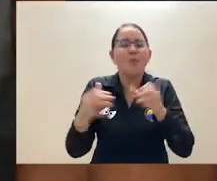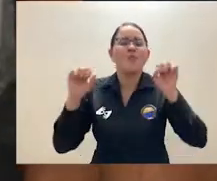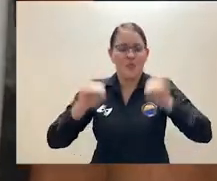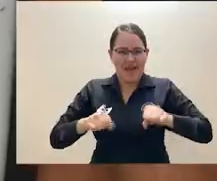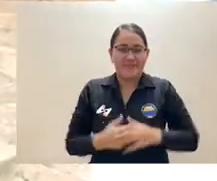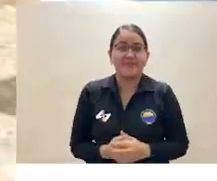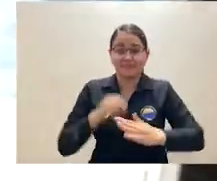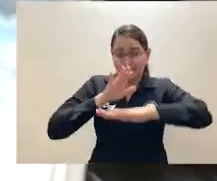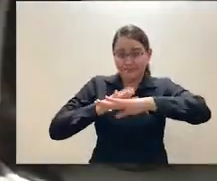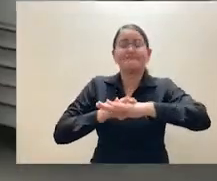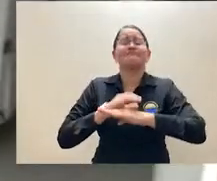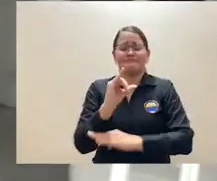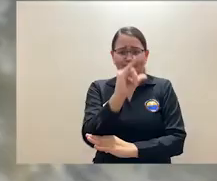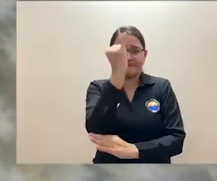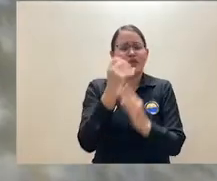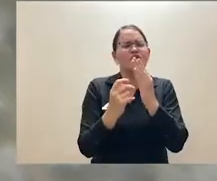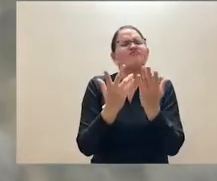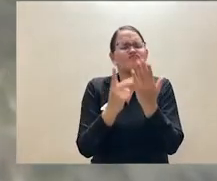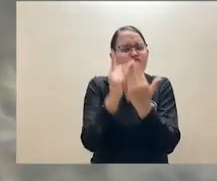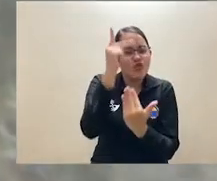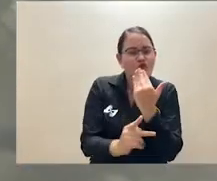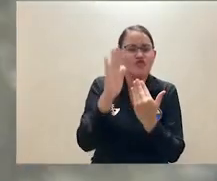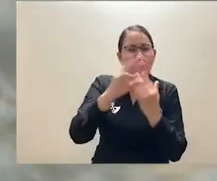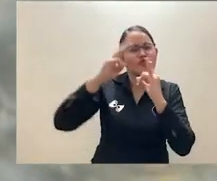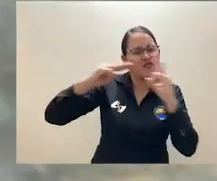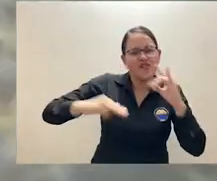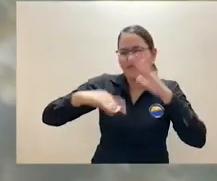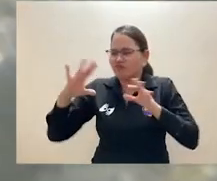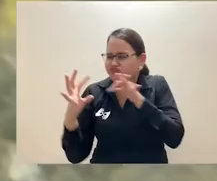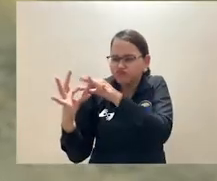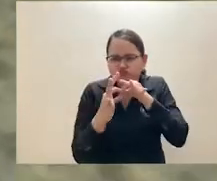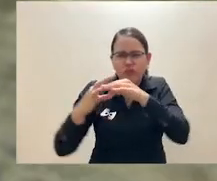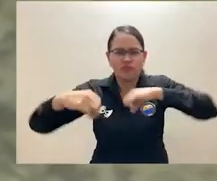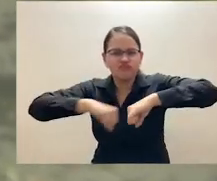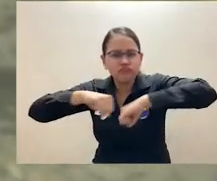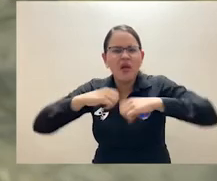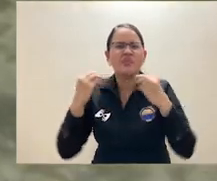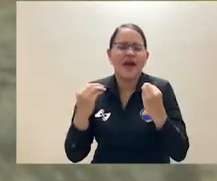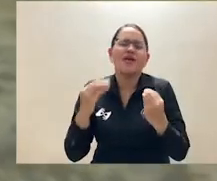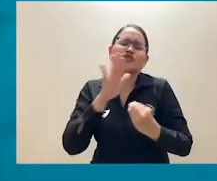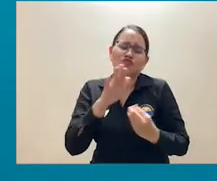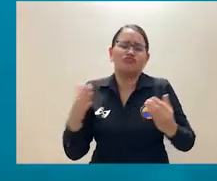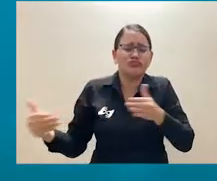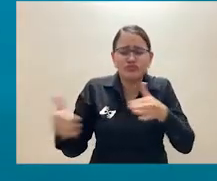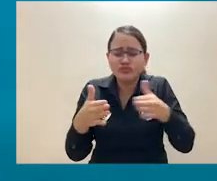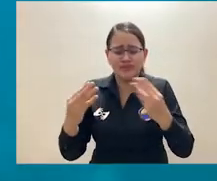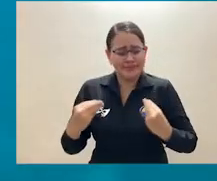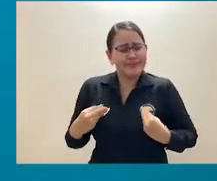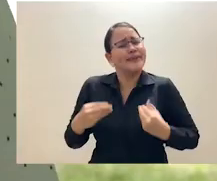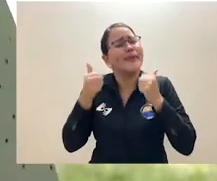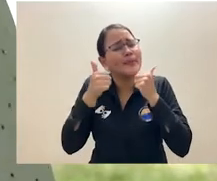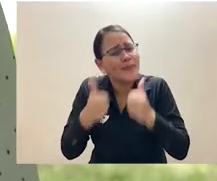proyecto se han generado importantes impactos que muestran que se puede recuperar los ecosistemas generando también opciones de ingreso para los